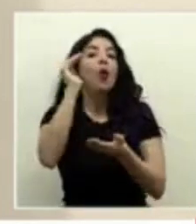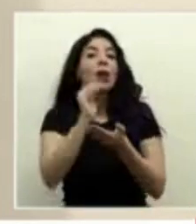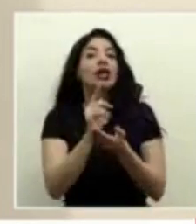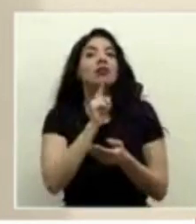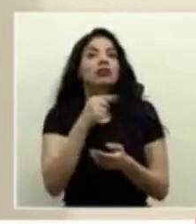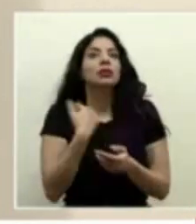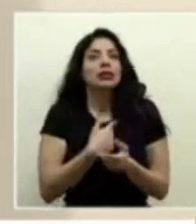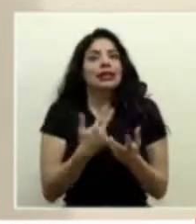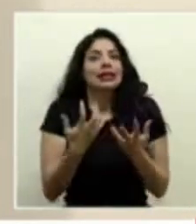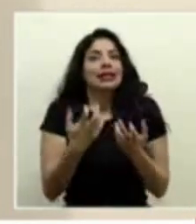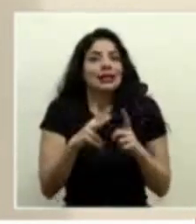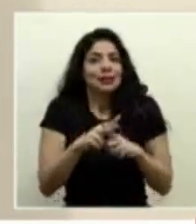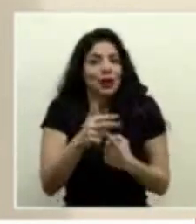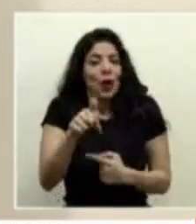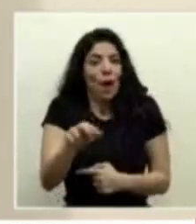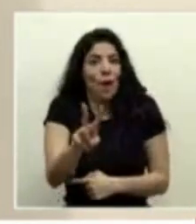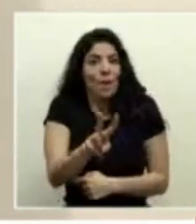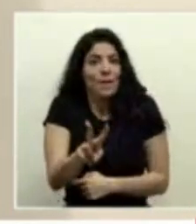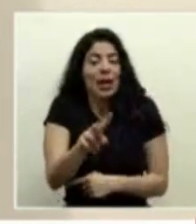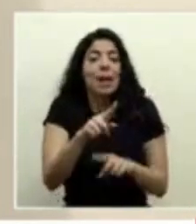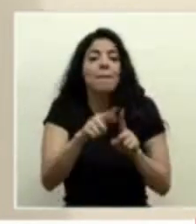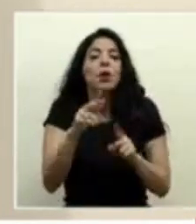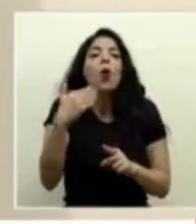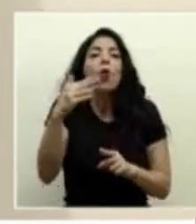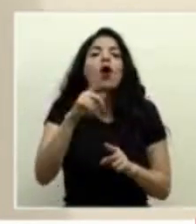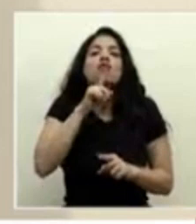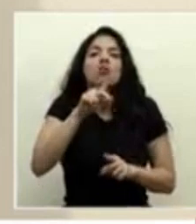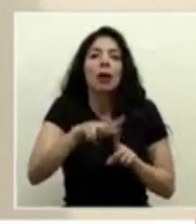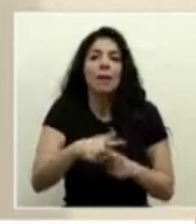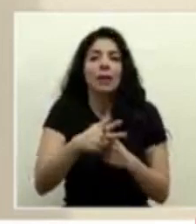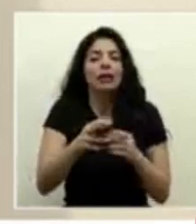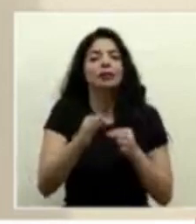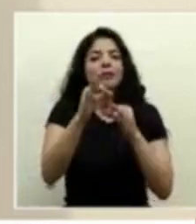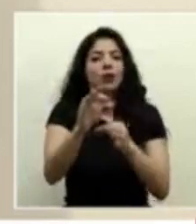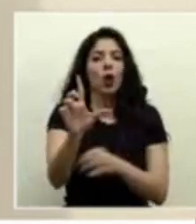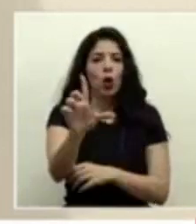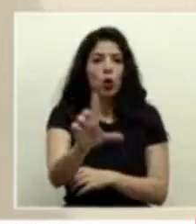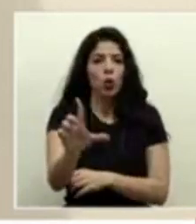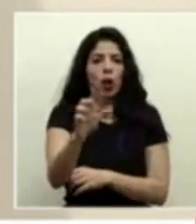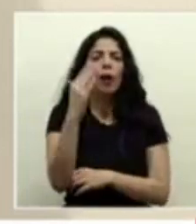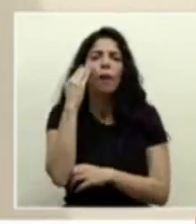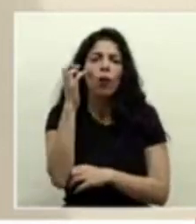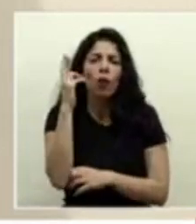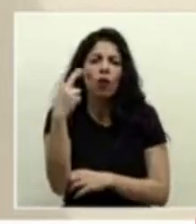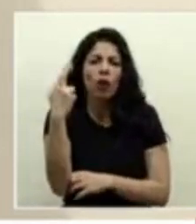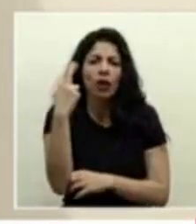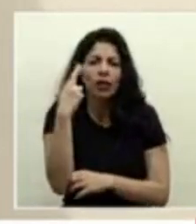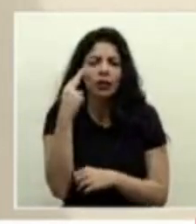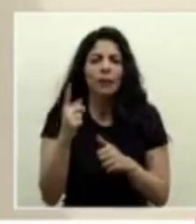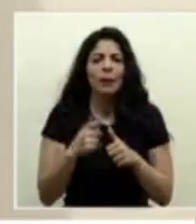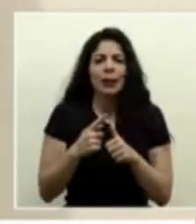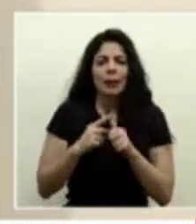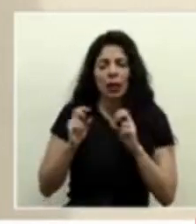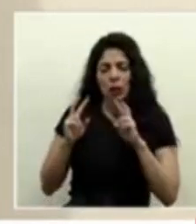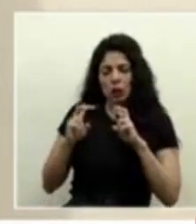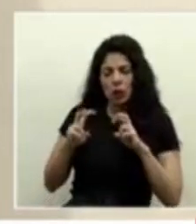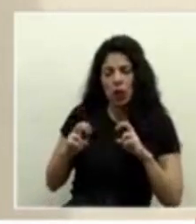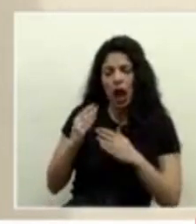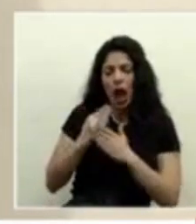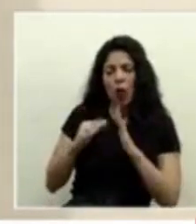viernes este tamizaje va a iniciar el lunes hay una serie de consideraciones que hay que tomar en cuenta al